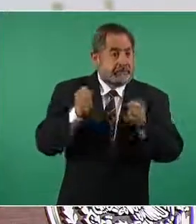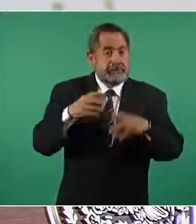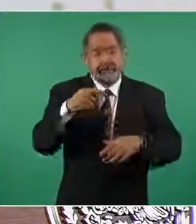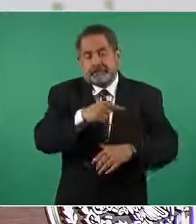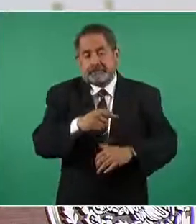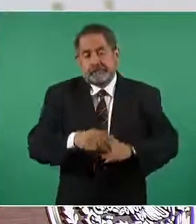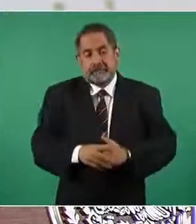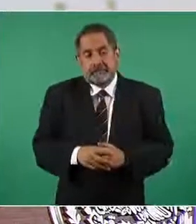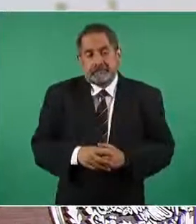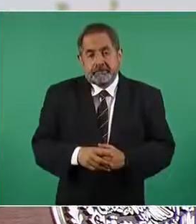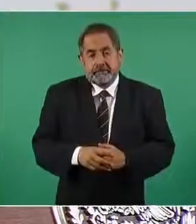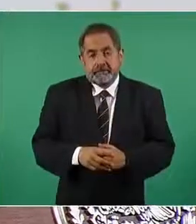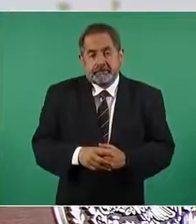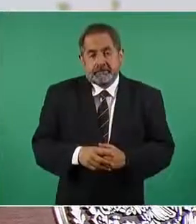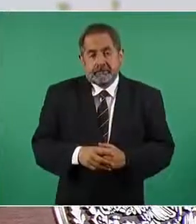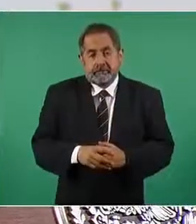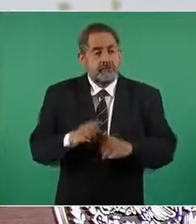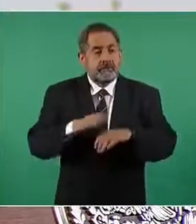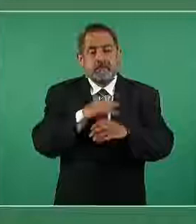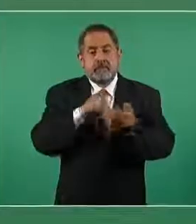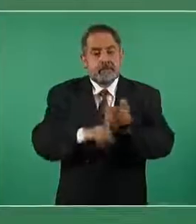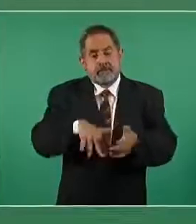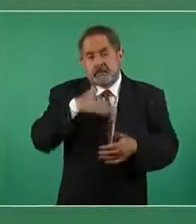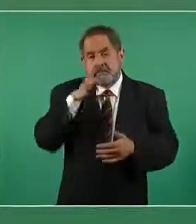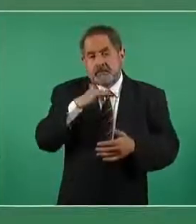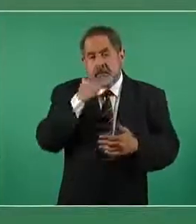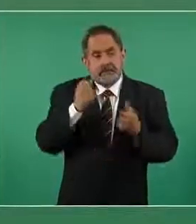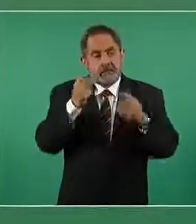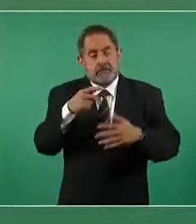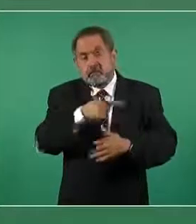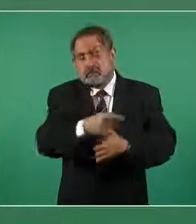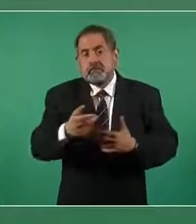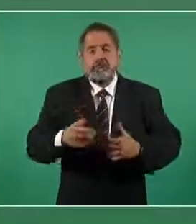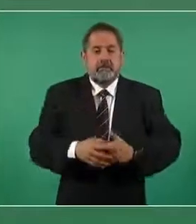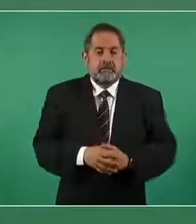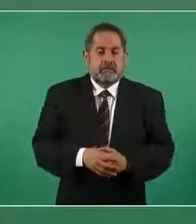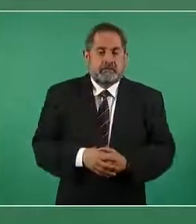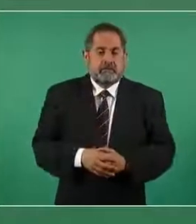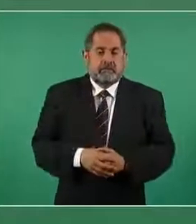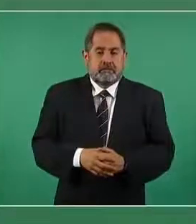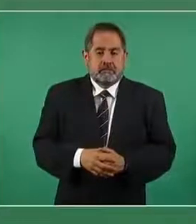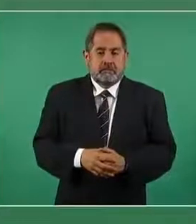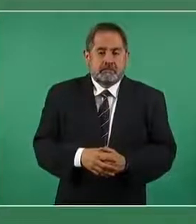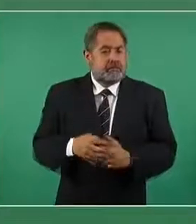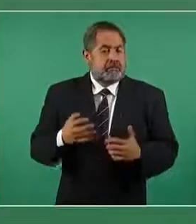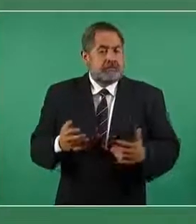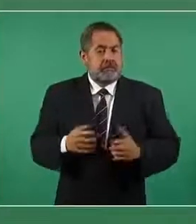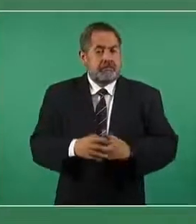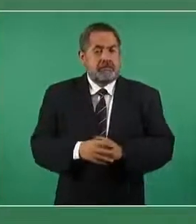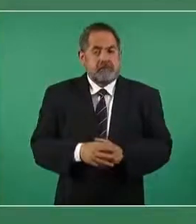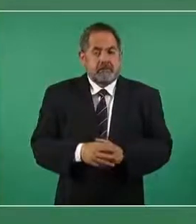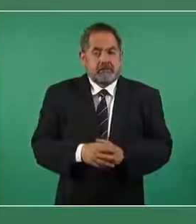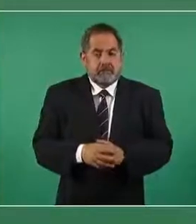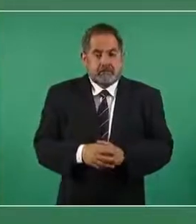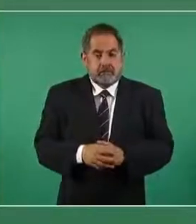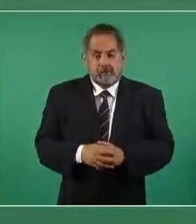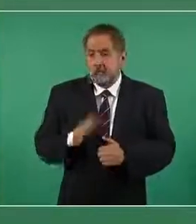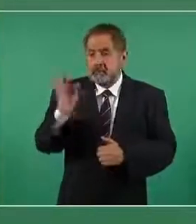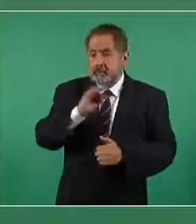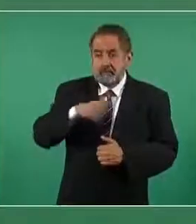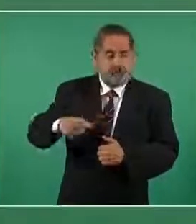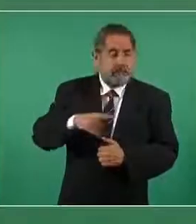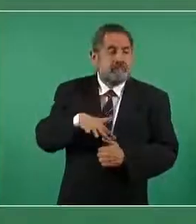por la corrupción entonces si no hay